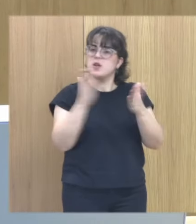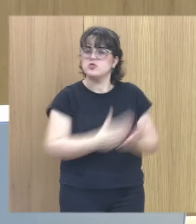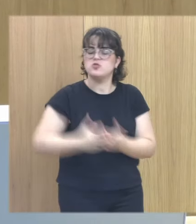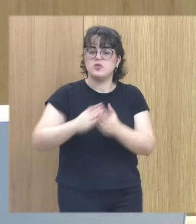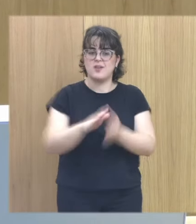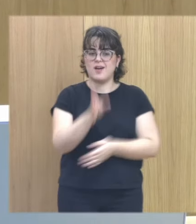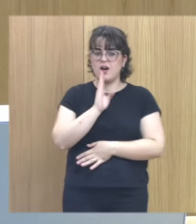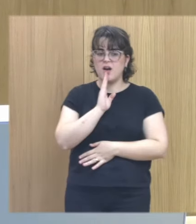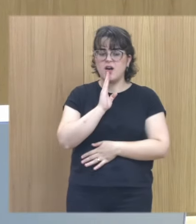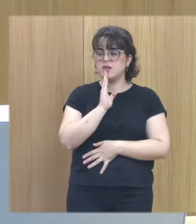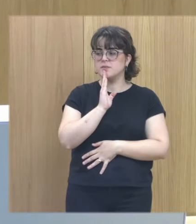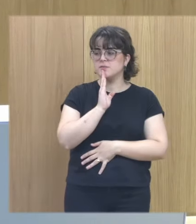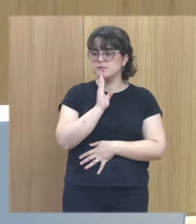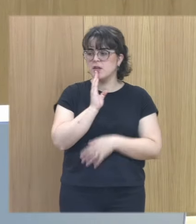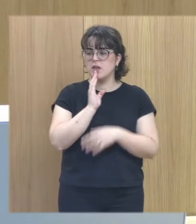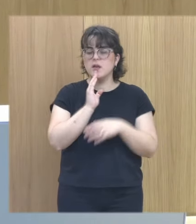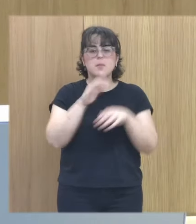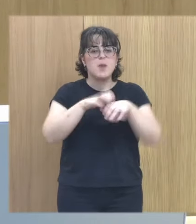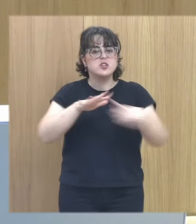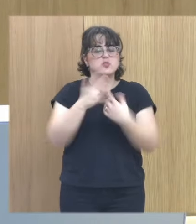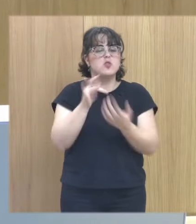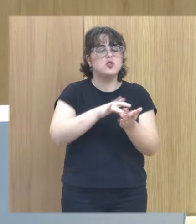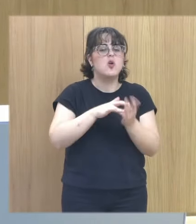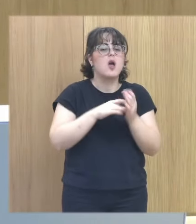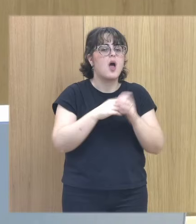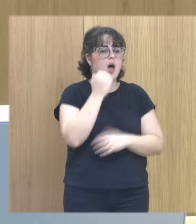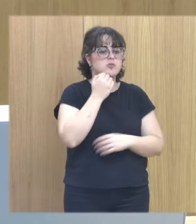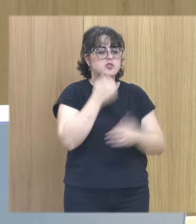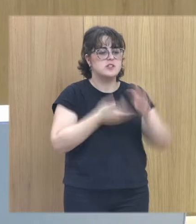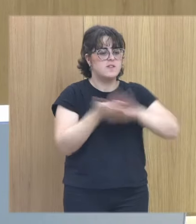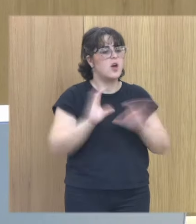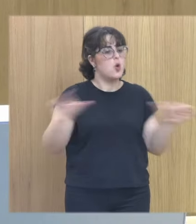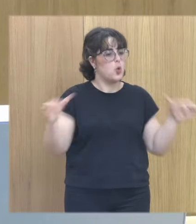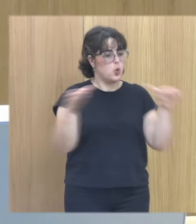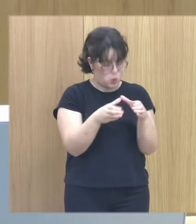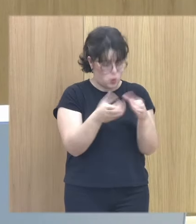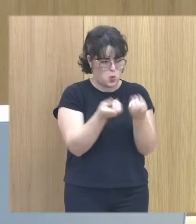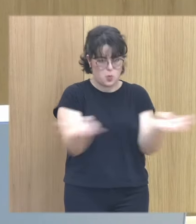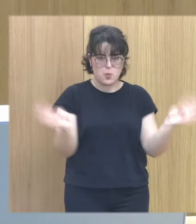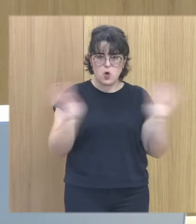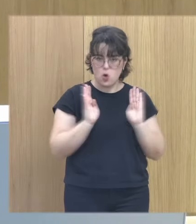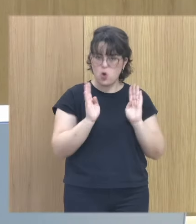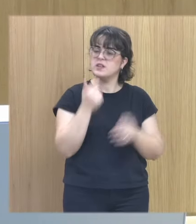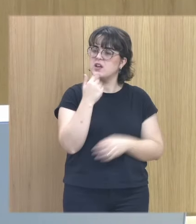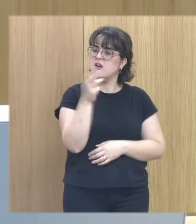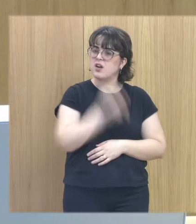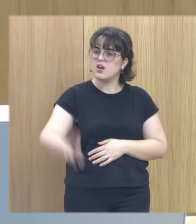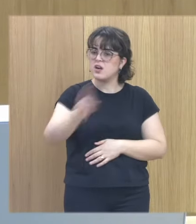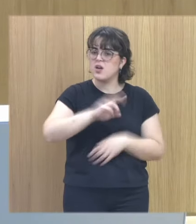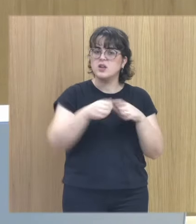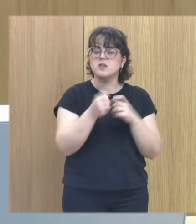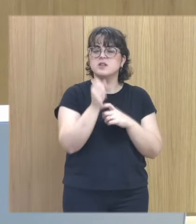lo que decía la mayor parte de los casos de abuso son en grupo y esto es una cosa que yo digo muchas veces para romper este